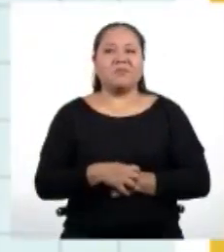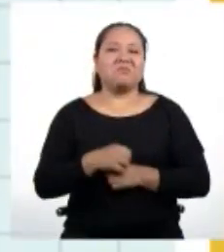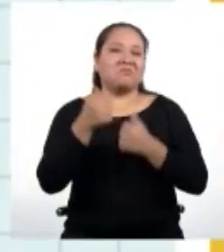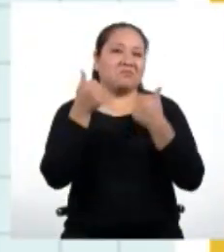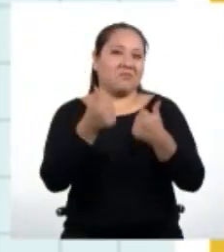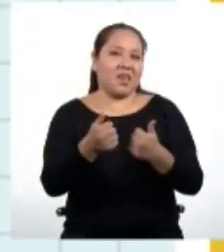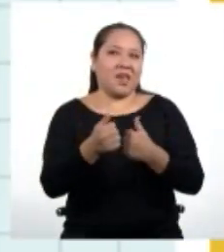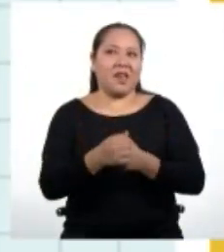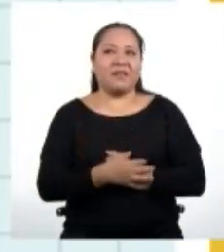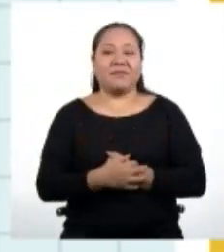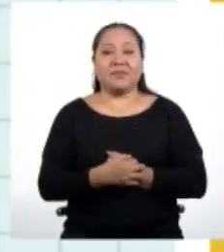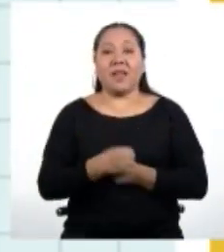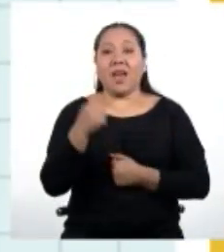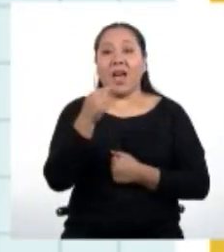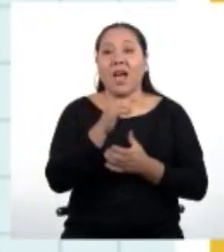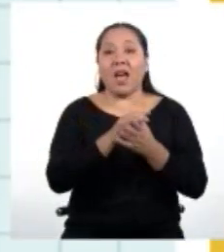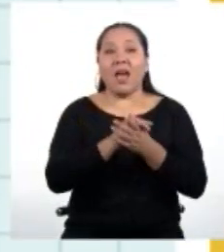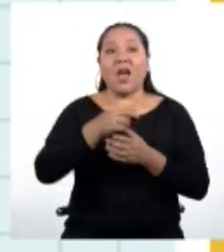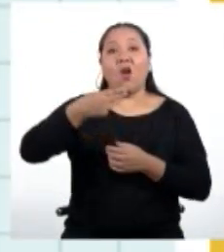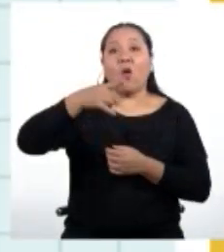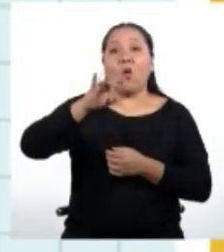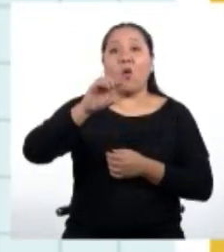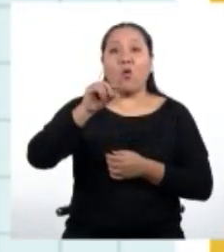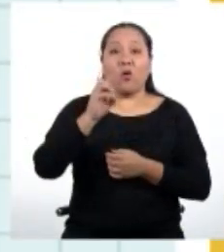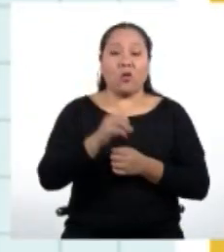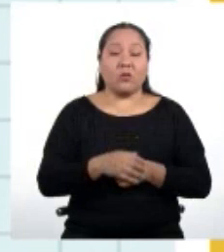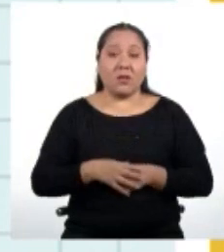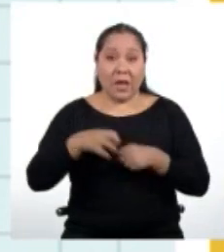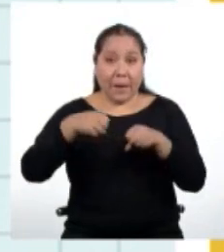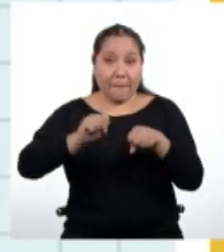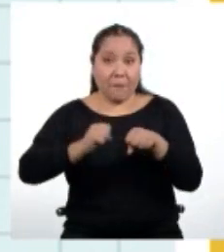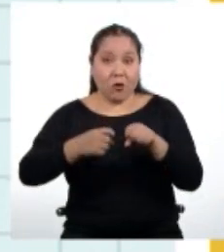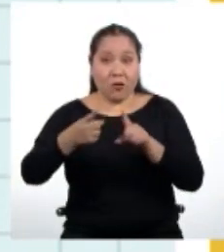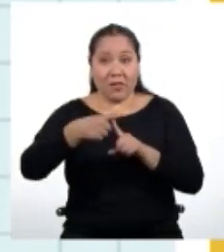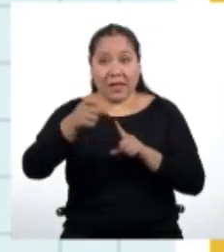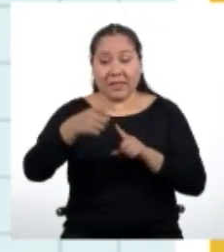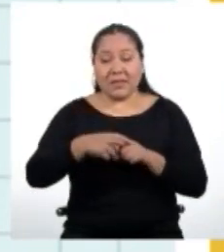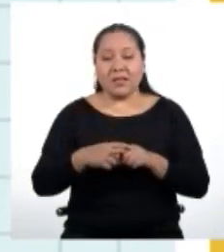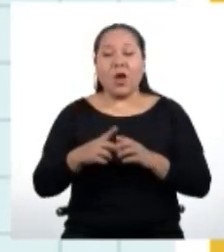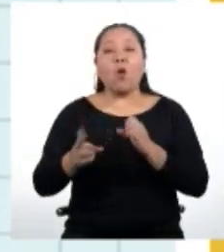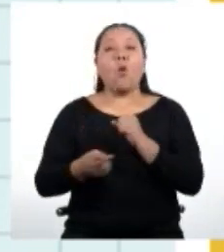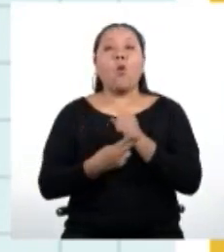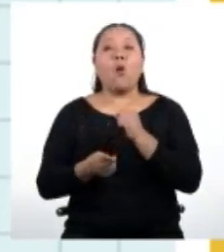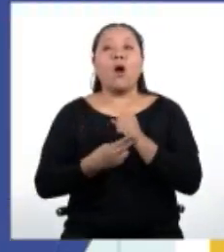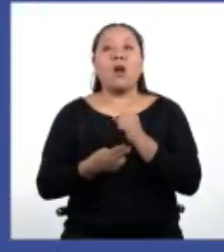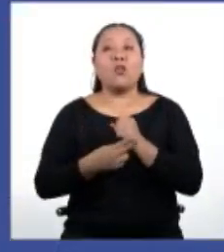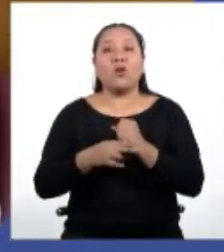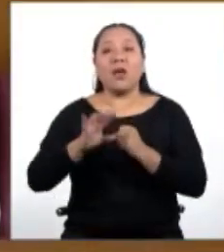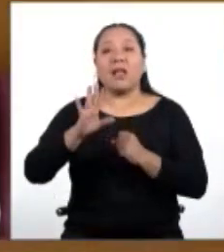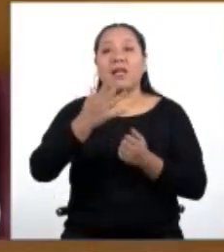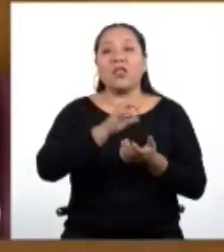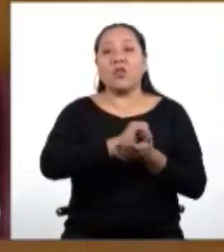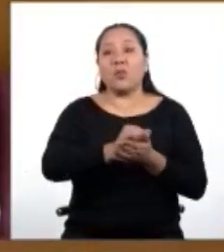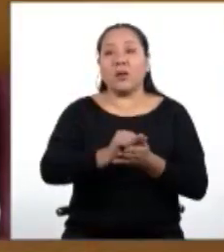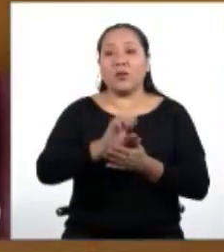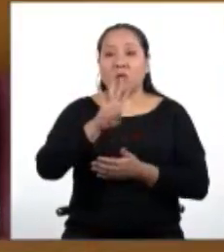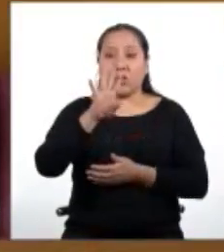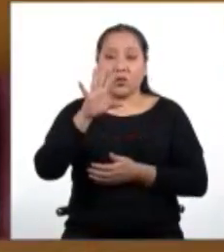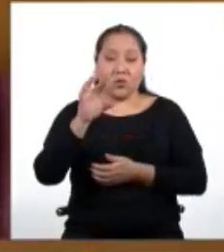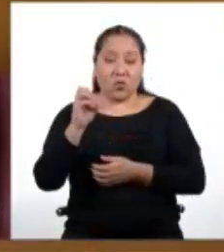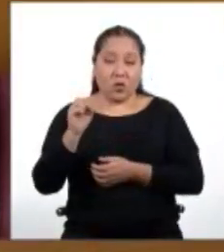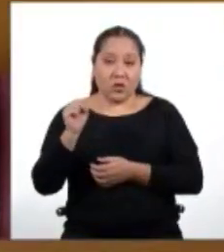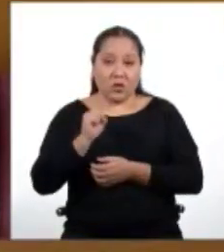¡Exacto! Nuestro amigo Hugo, el mototaxista, ahorró el quinto mes la cantidad de 450 soles. Hasta aquí.